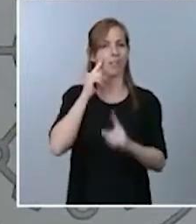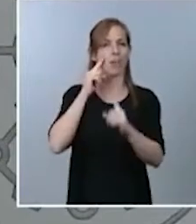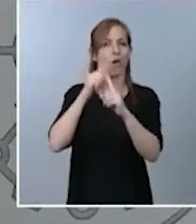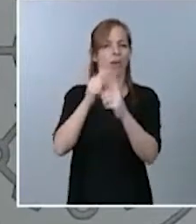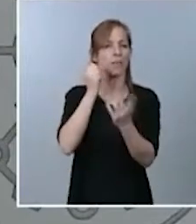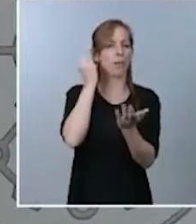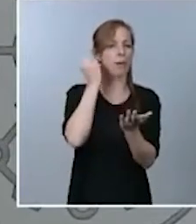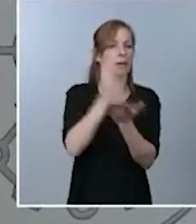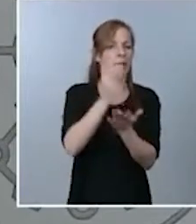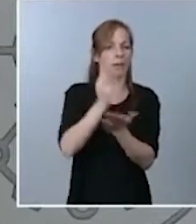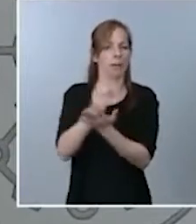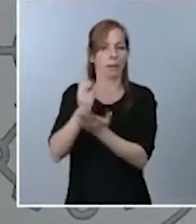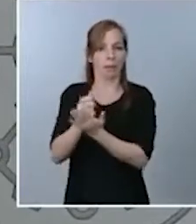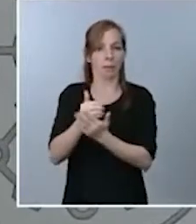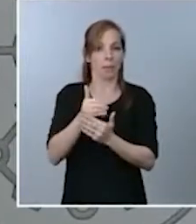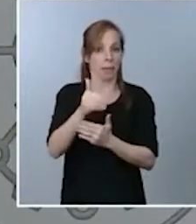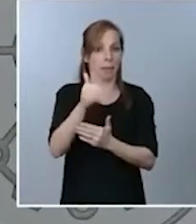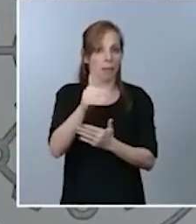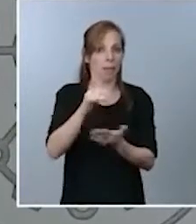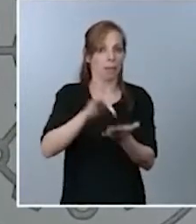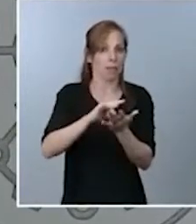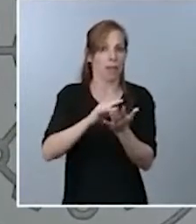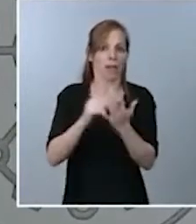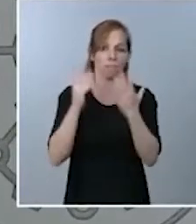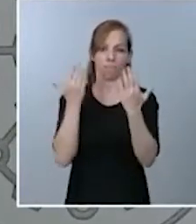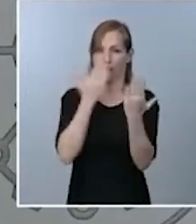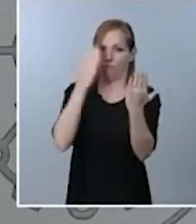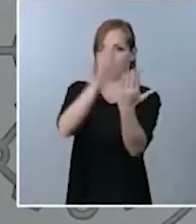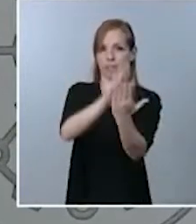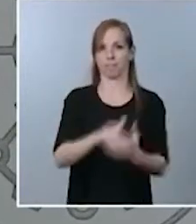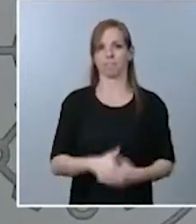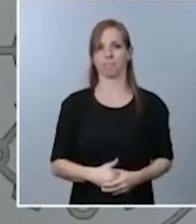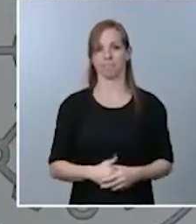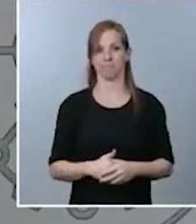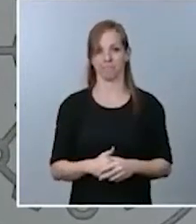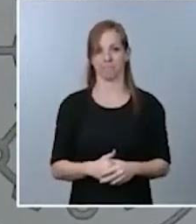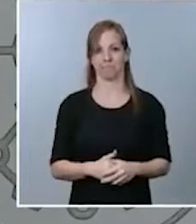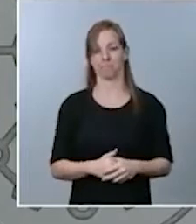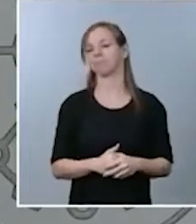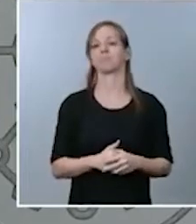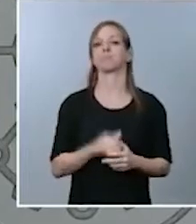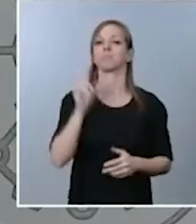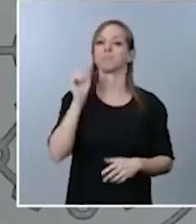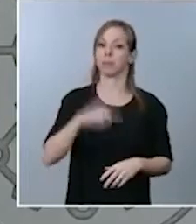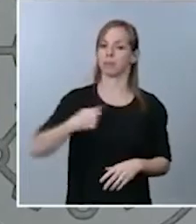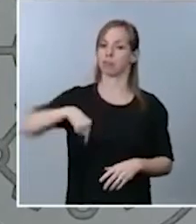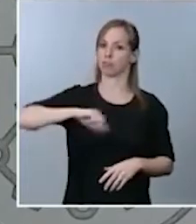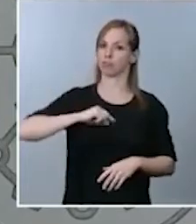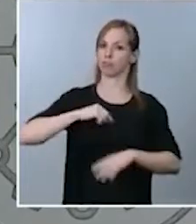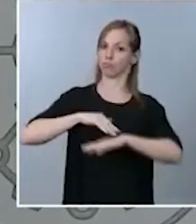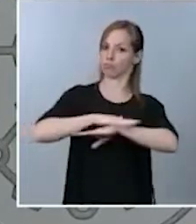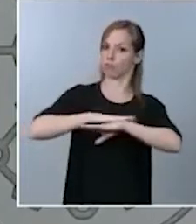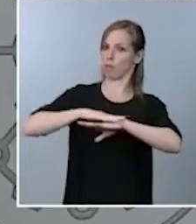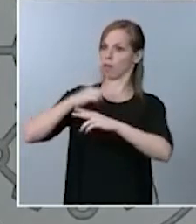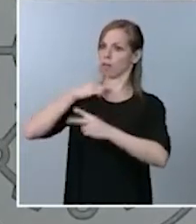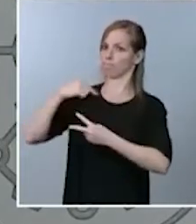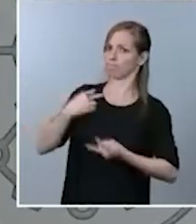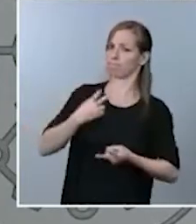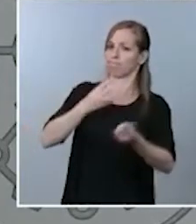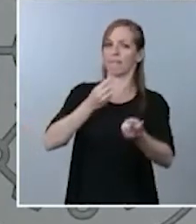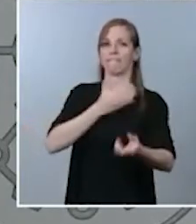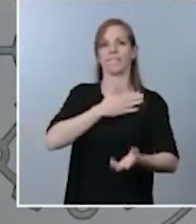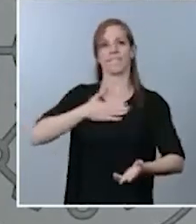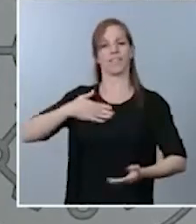tenemos por delante como sociedad. En este sentido también y en nombre del Gobierno, quiero felicitar al nuevo presidente